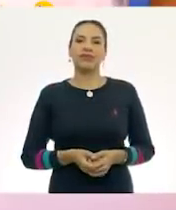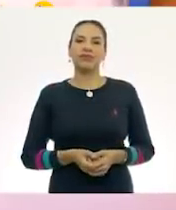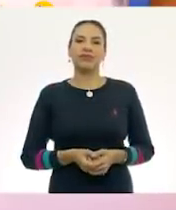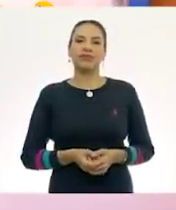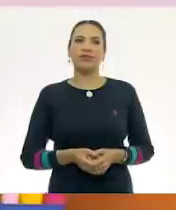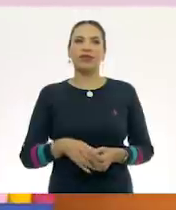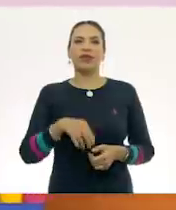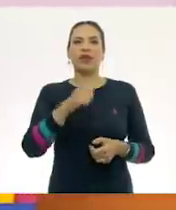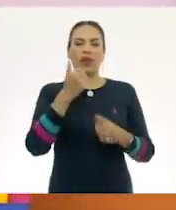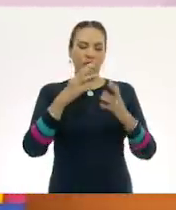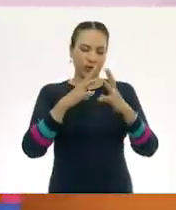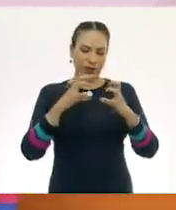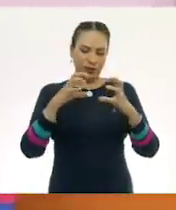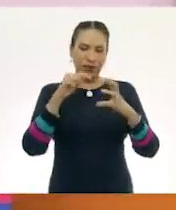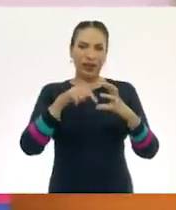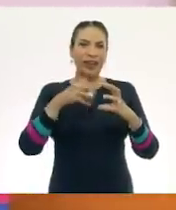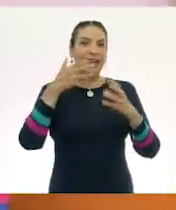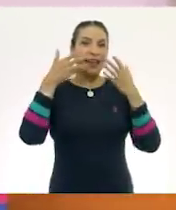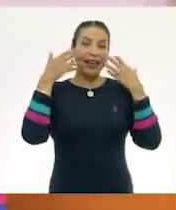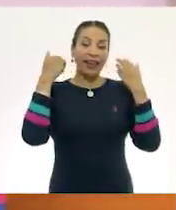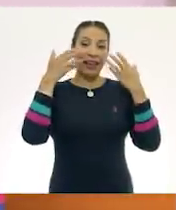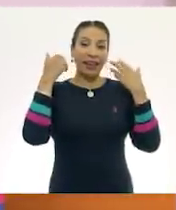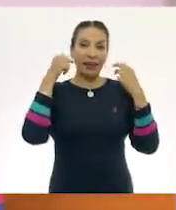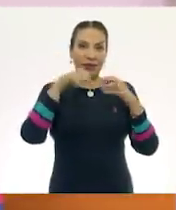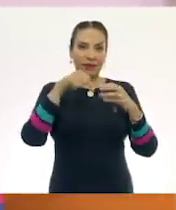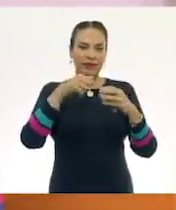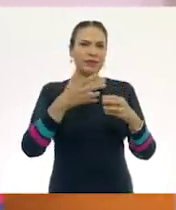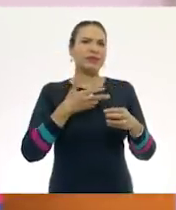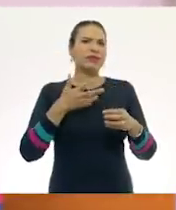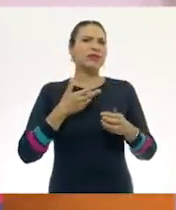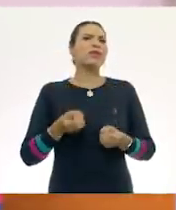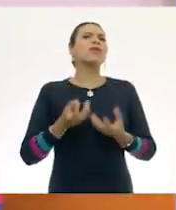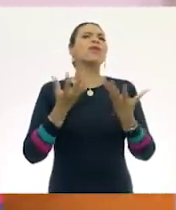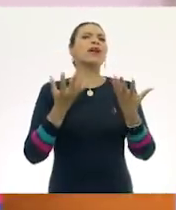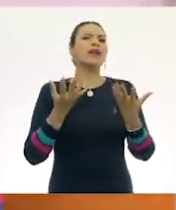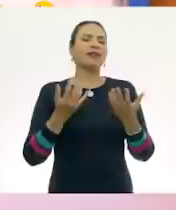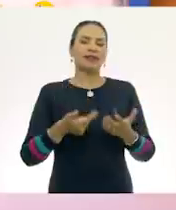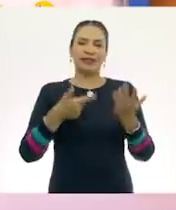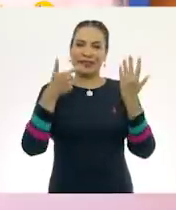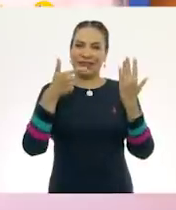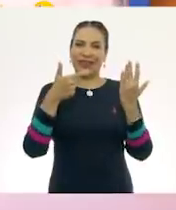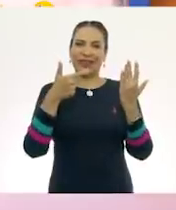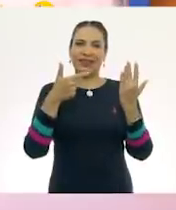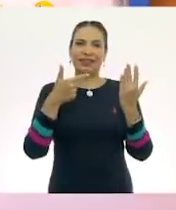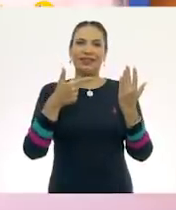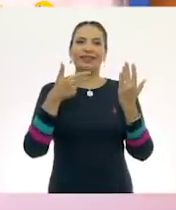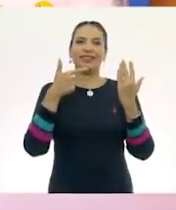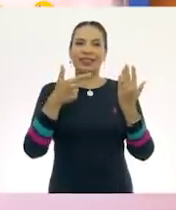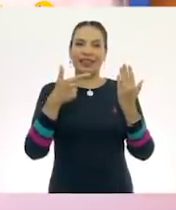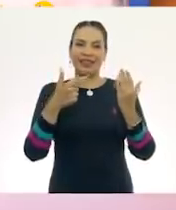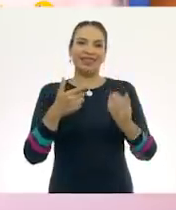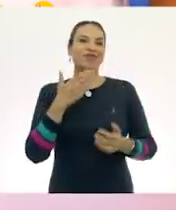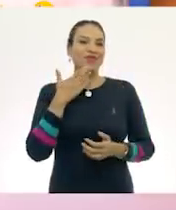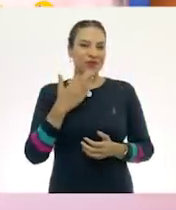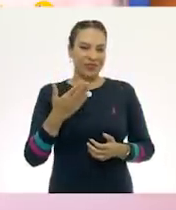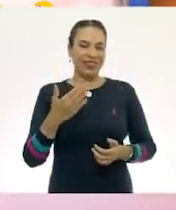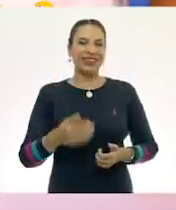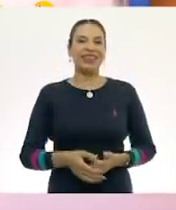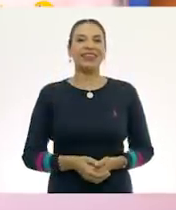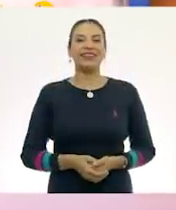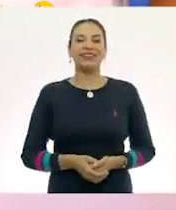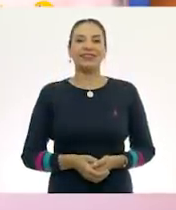Otro peluche de gatito. Y con este llevamos... ¡Siete! ¡Siete! Muy bien. Vamos a